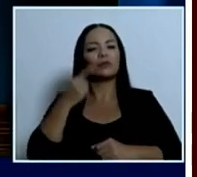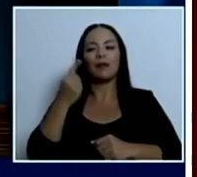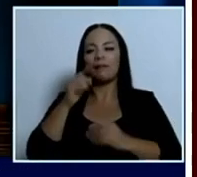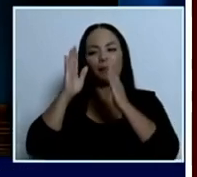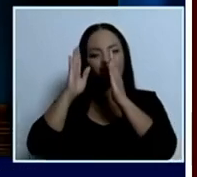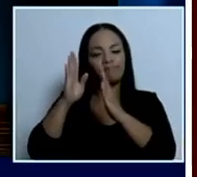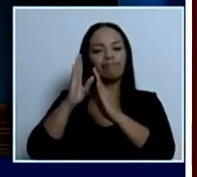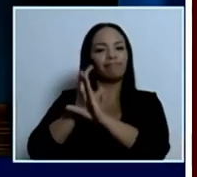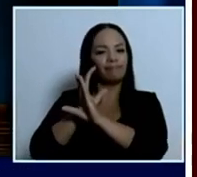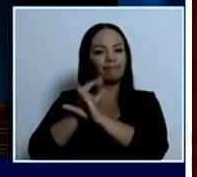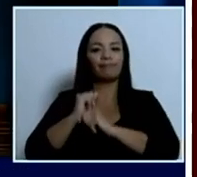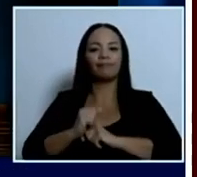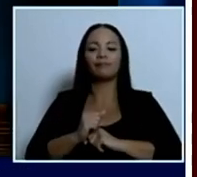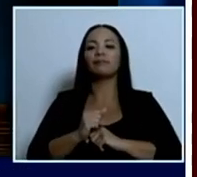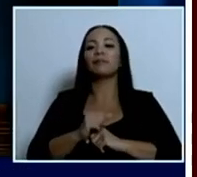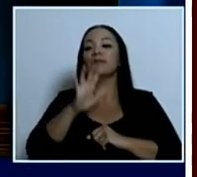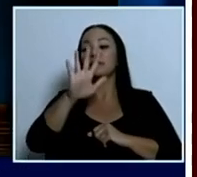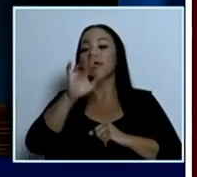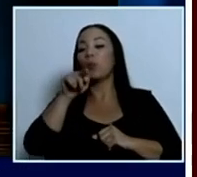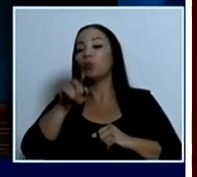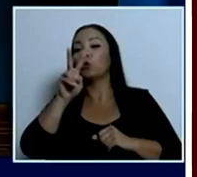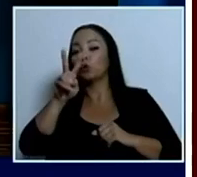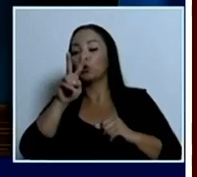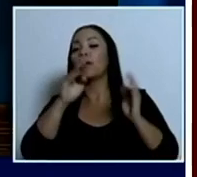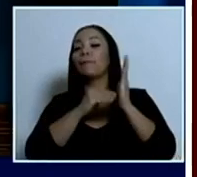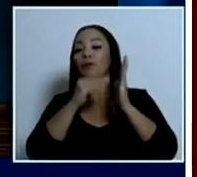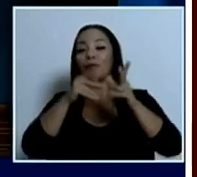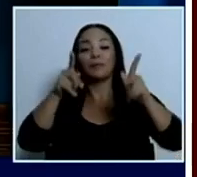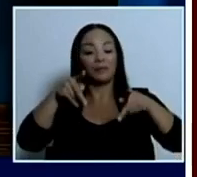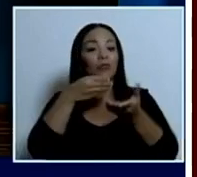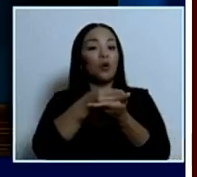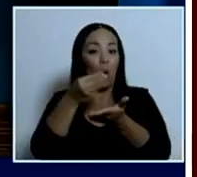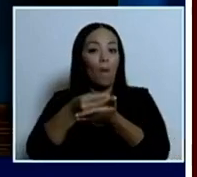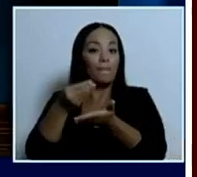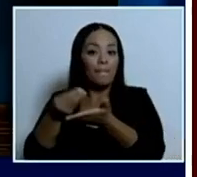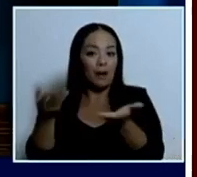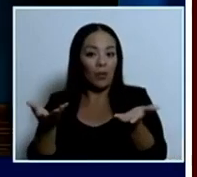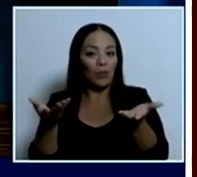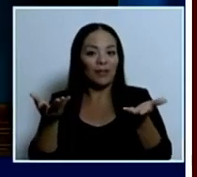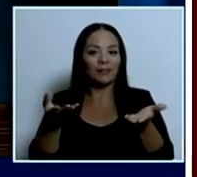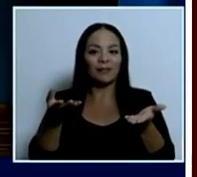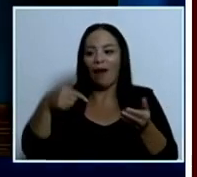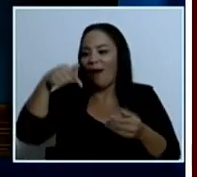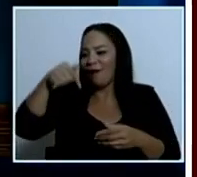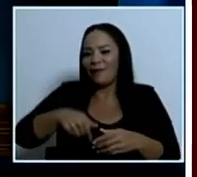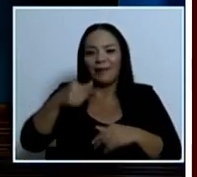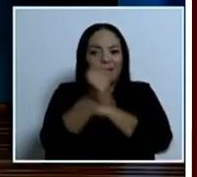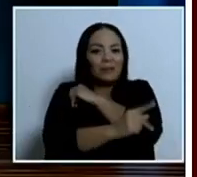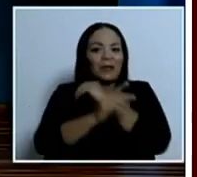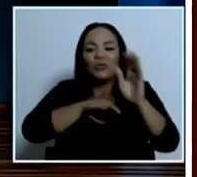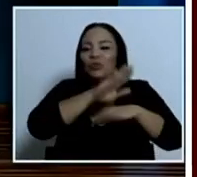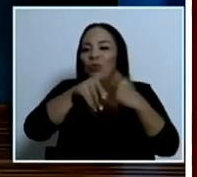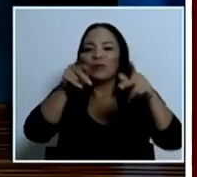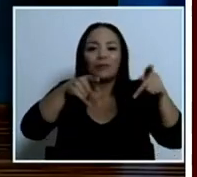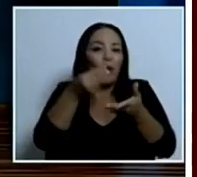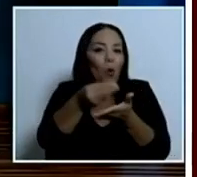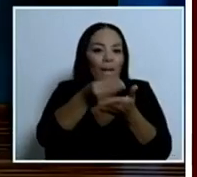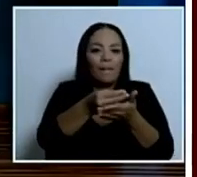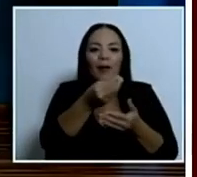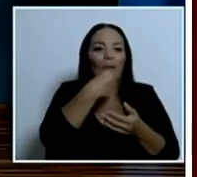Bueno, pues somos 5.2 millones de consumidores. Aquí todos los costarricenses tenemos que consumir comida,